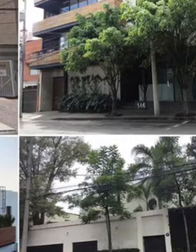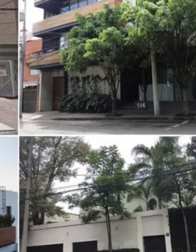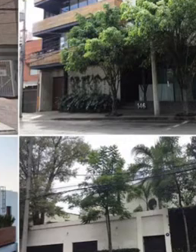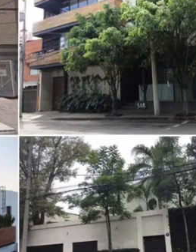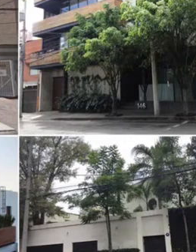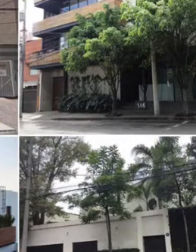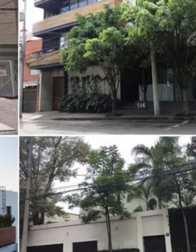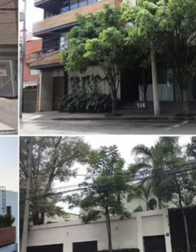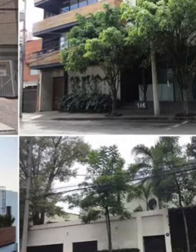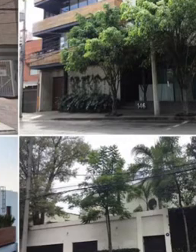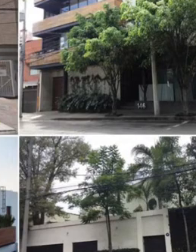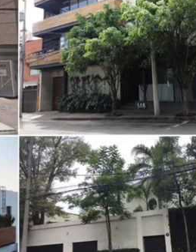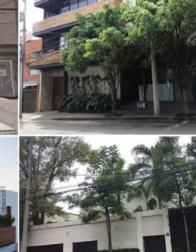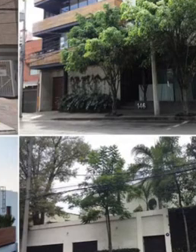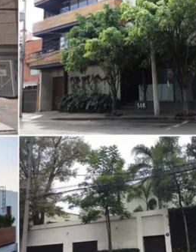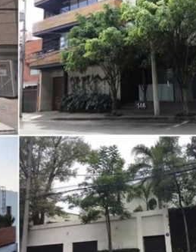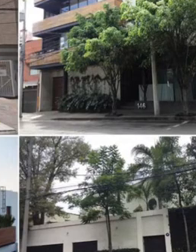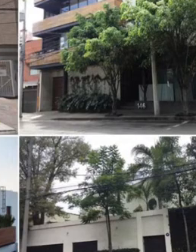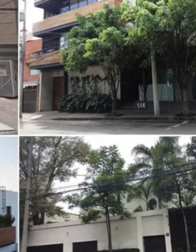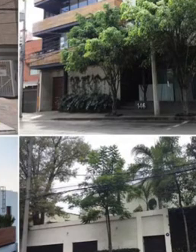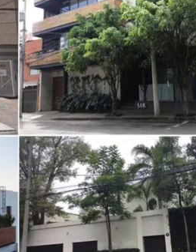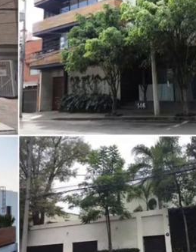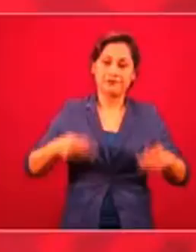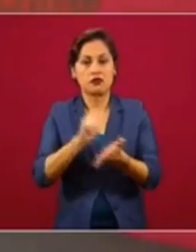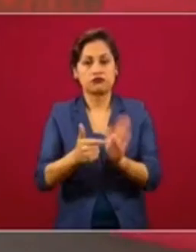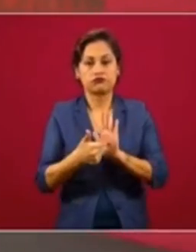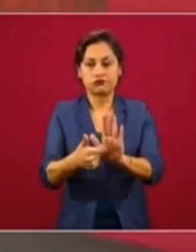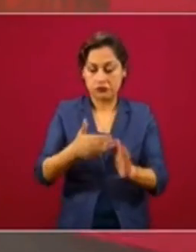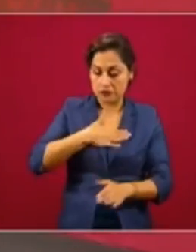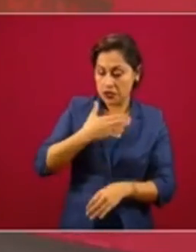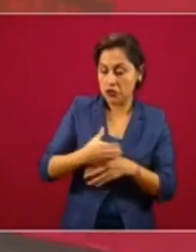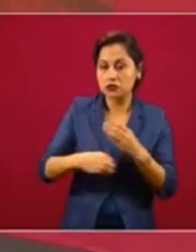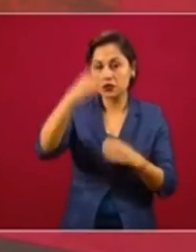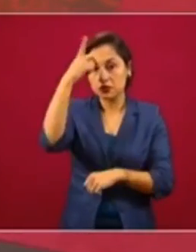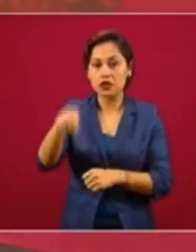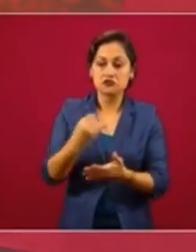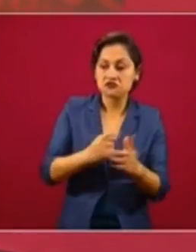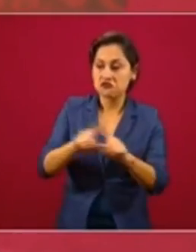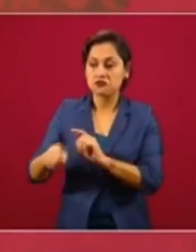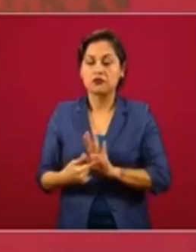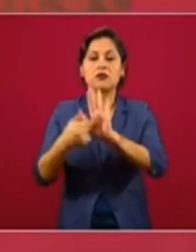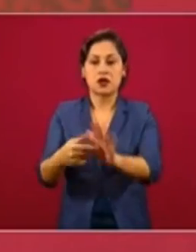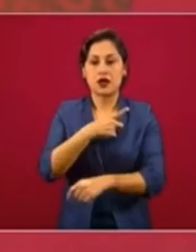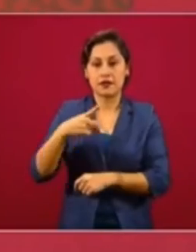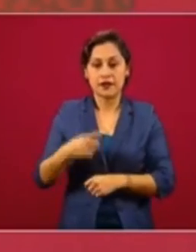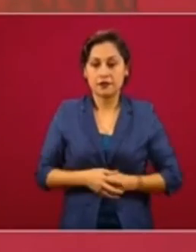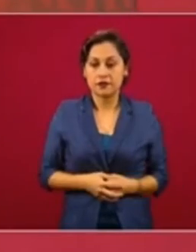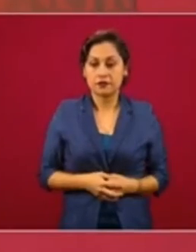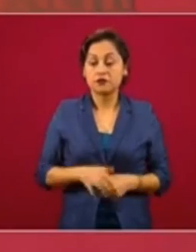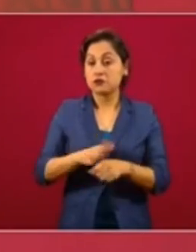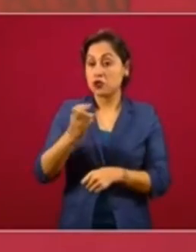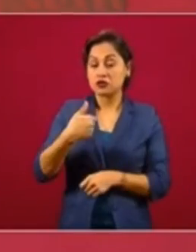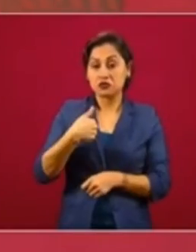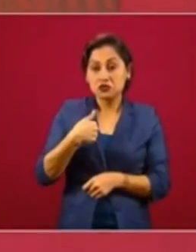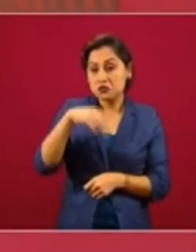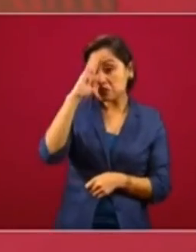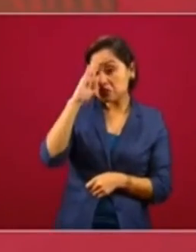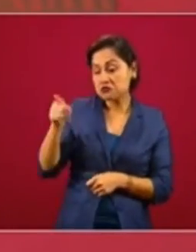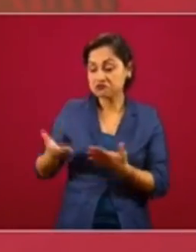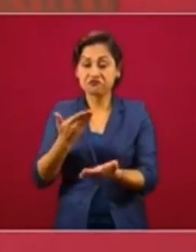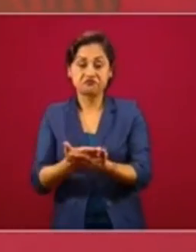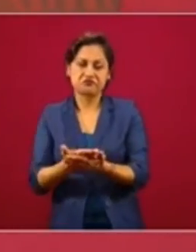para los servidores públicos. Los servidores públicos, por eso no considero conveniente esa propuesta.